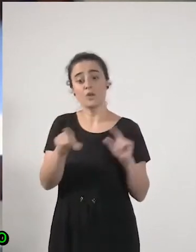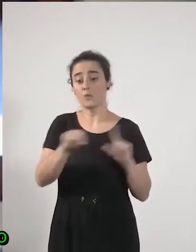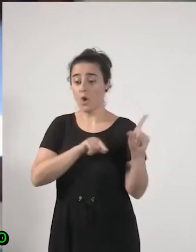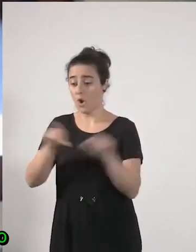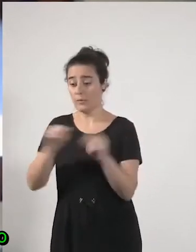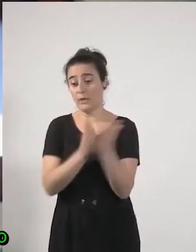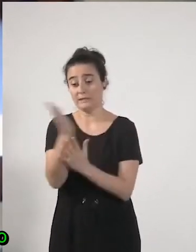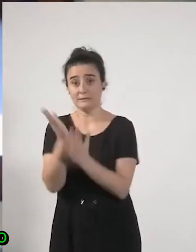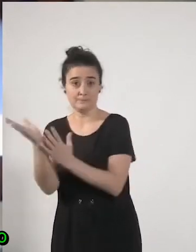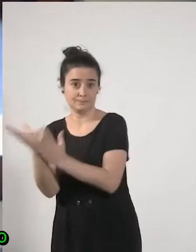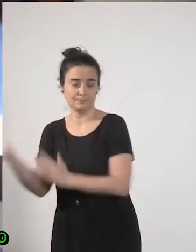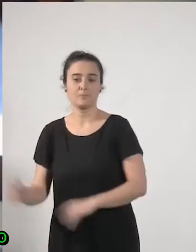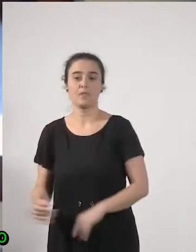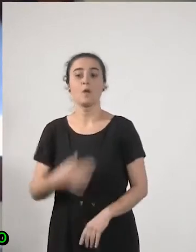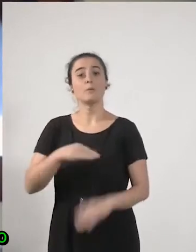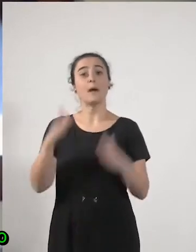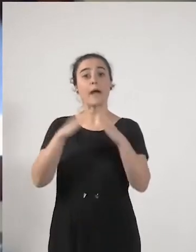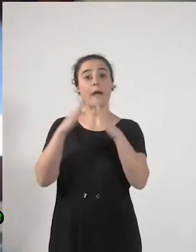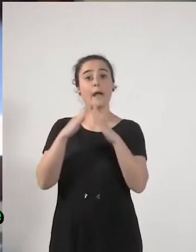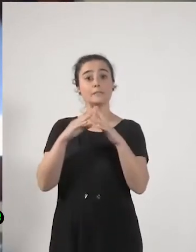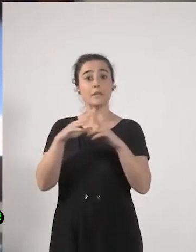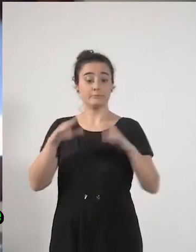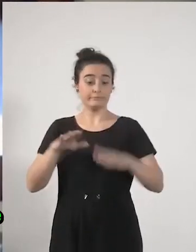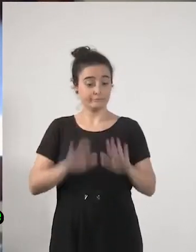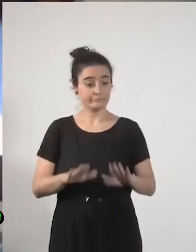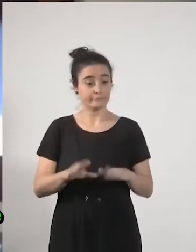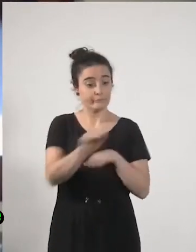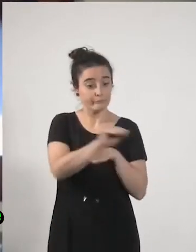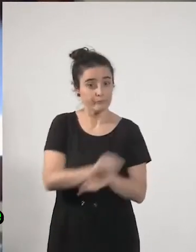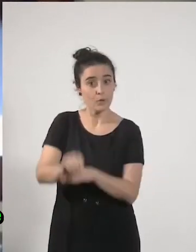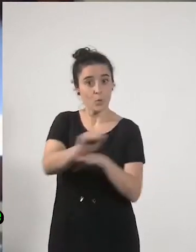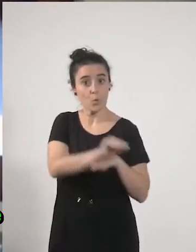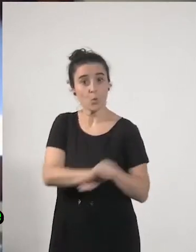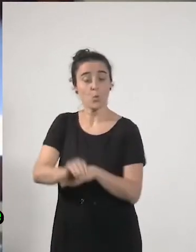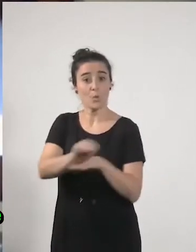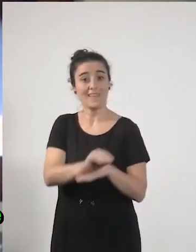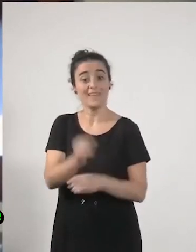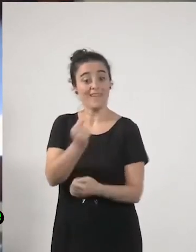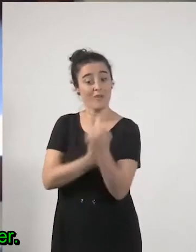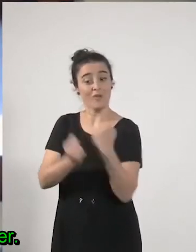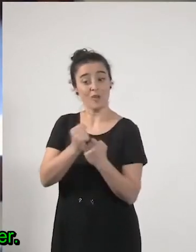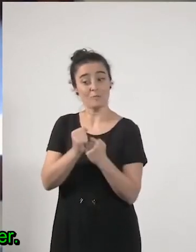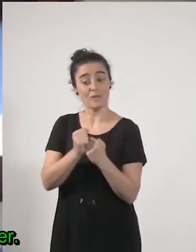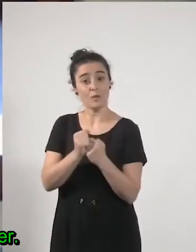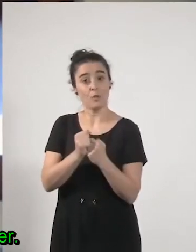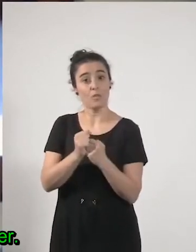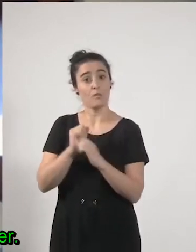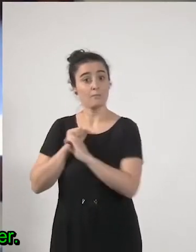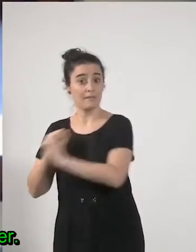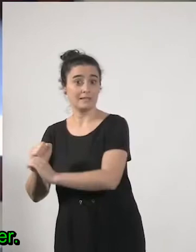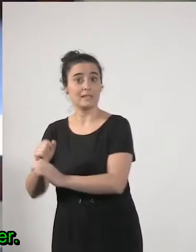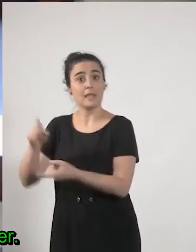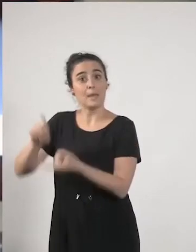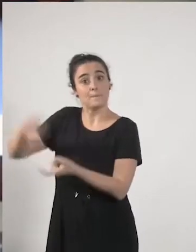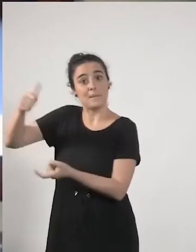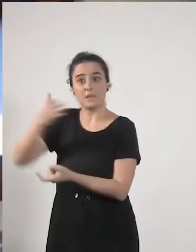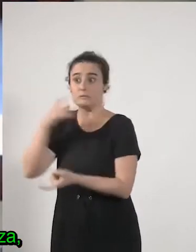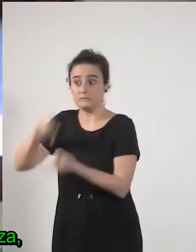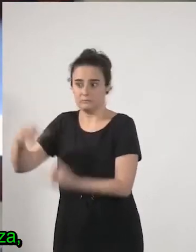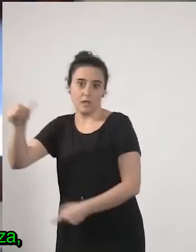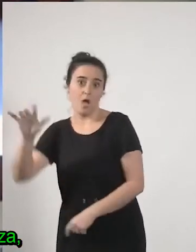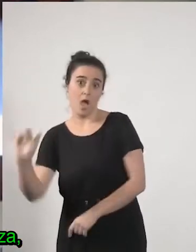una quedarnos en casa cuidando y dependientes económicamente de un marido si tenemos marido del que depender